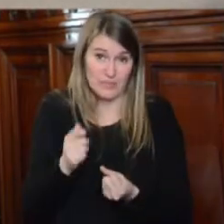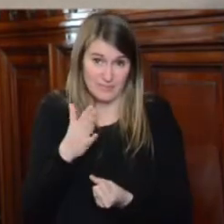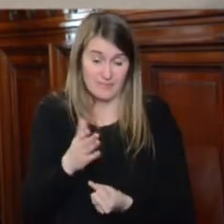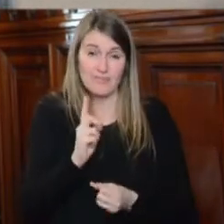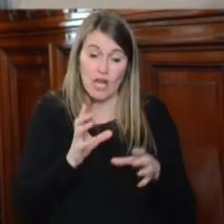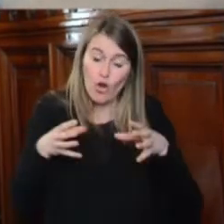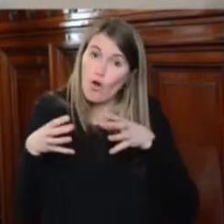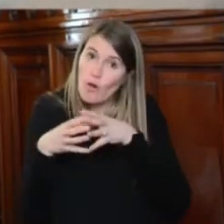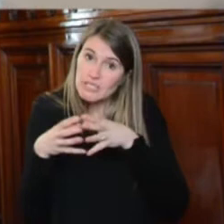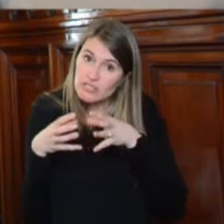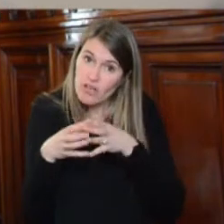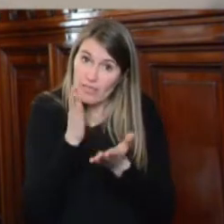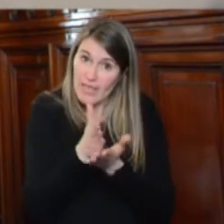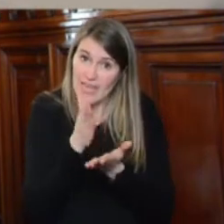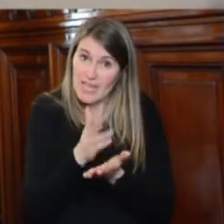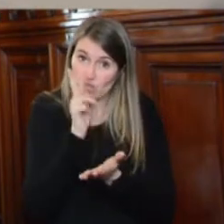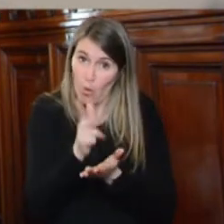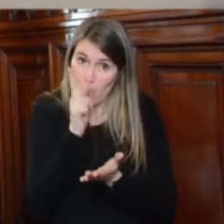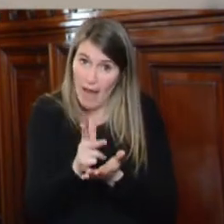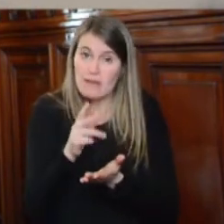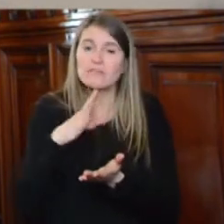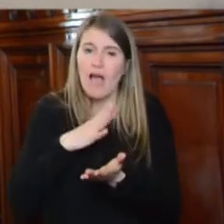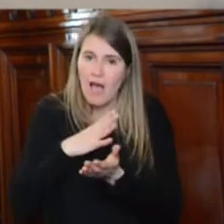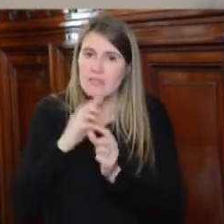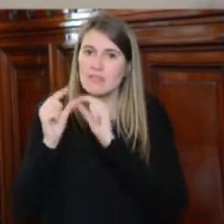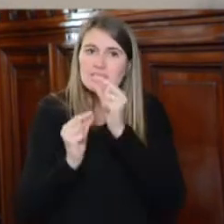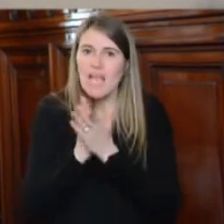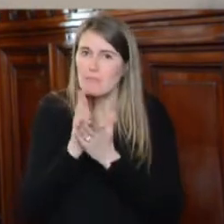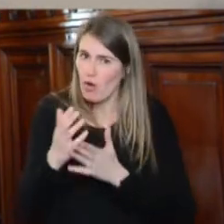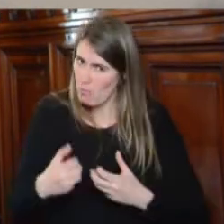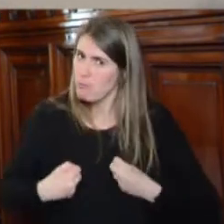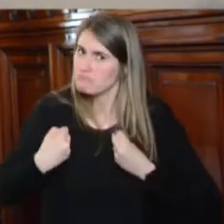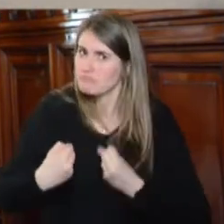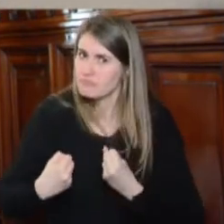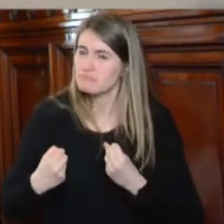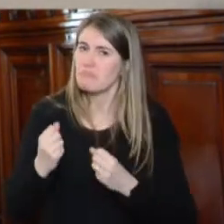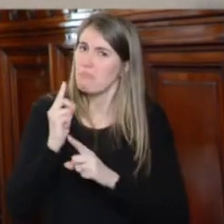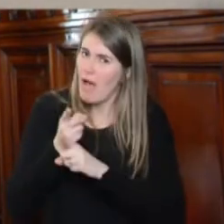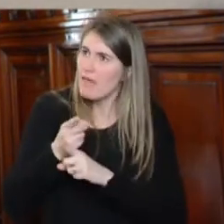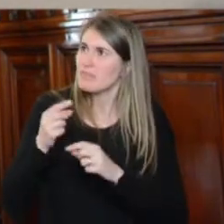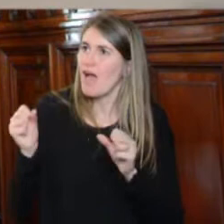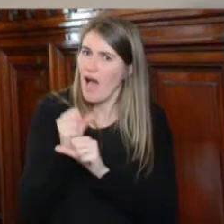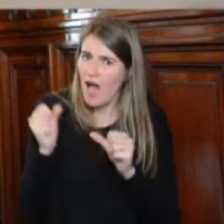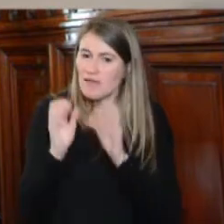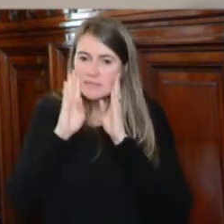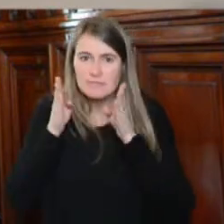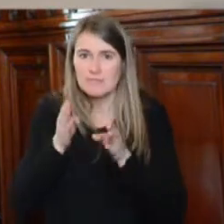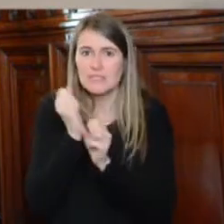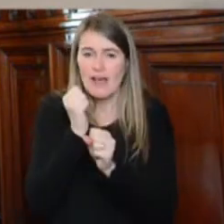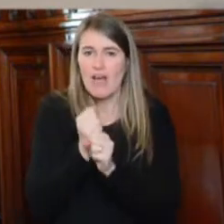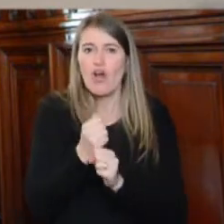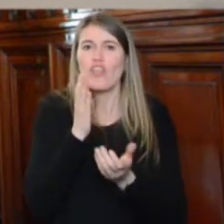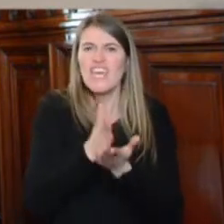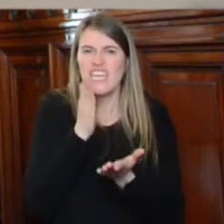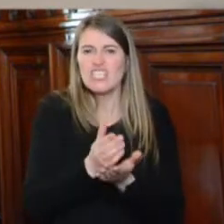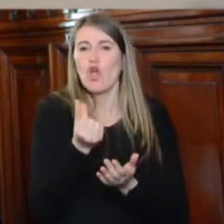comisión está incorporando cada vez con más fuerza a su mandato y a su trabajo los derechos económicos, sociales,